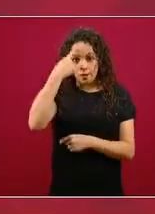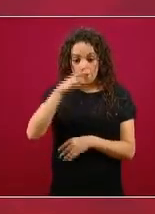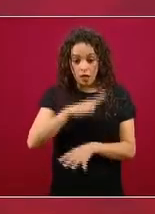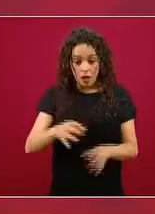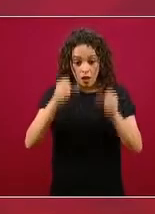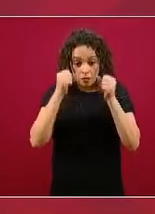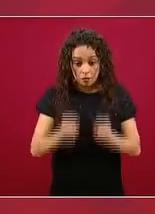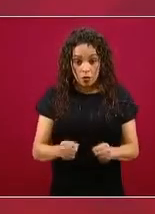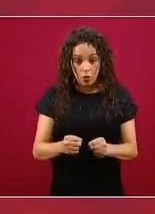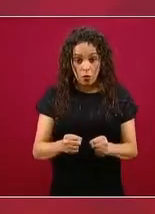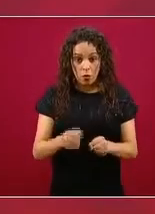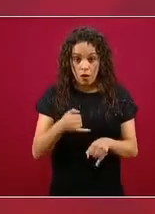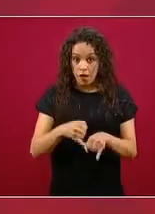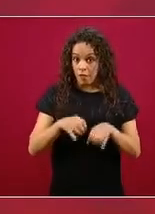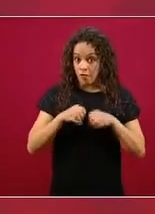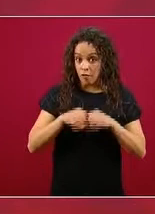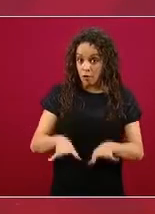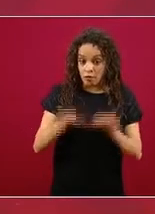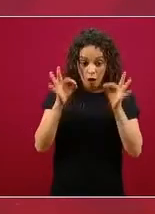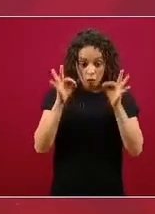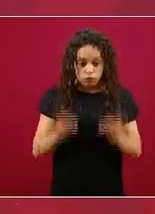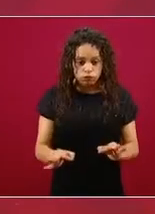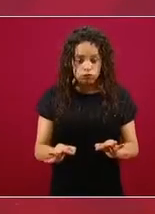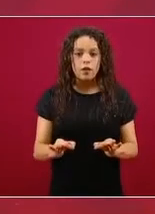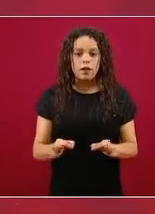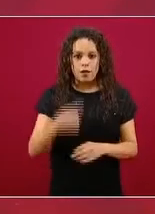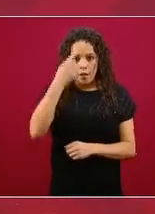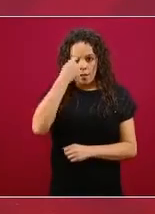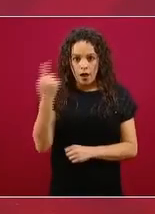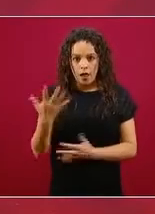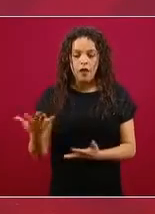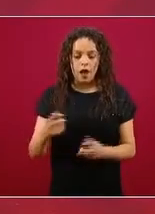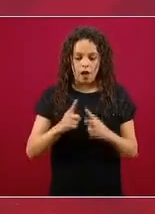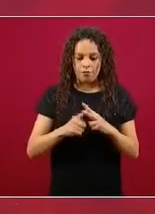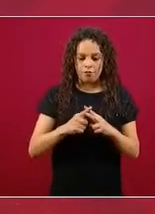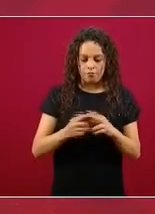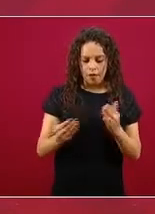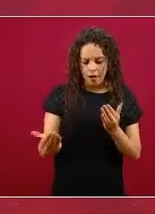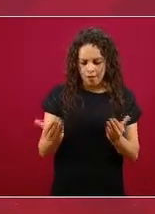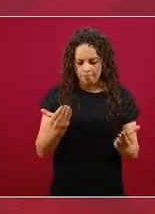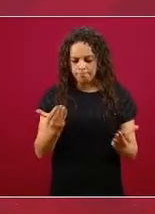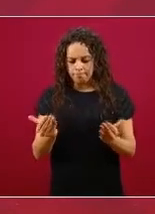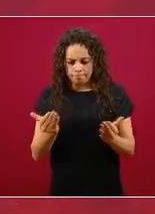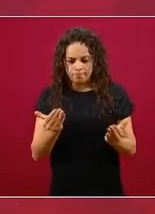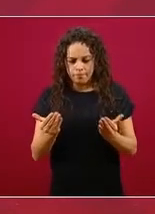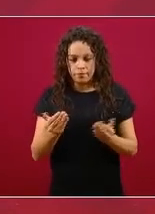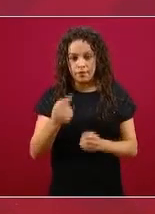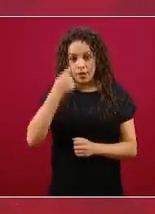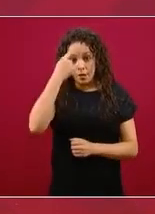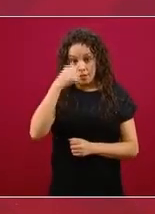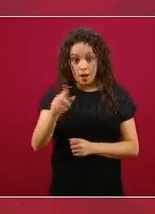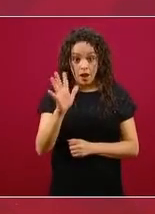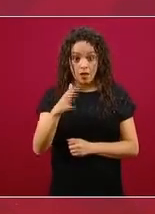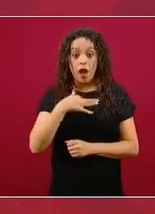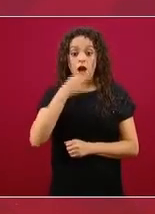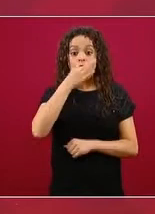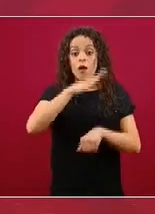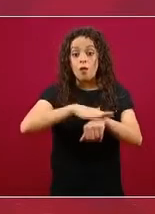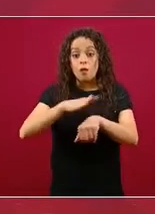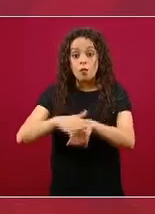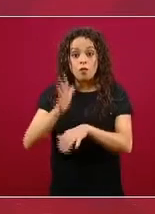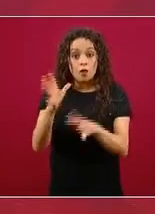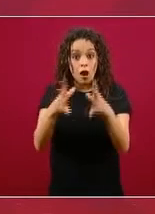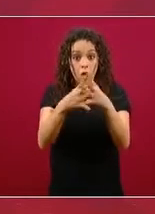que se necesita realizar una estimación. Para poder decir que están recuperados, tenemos que tener la certeza